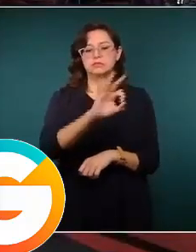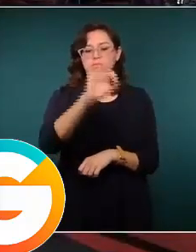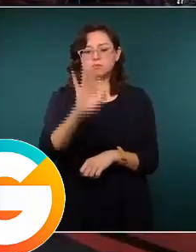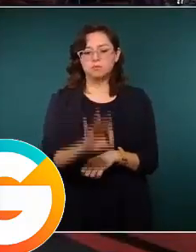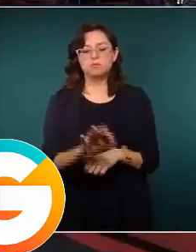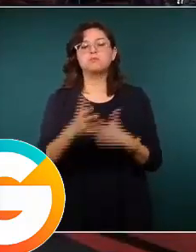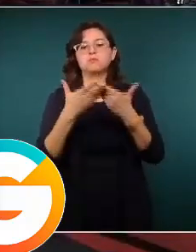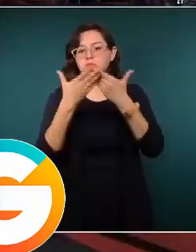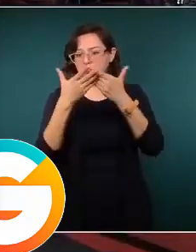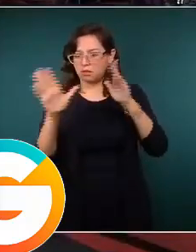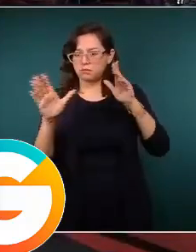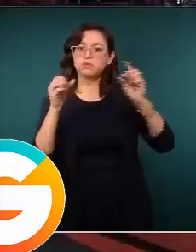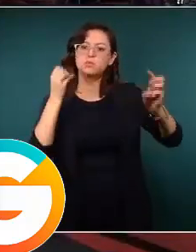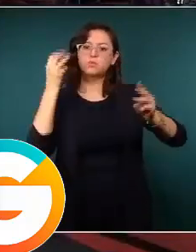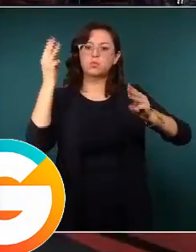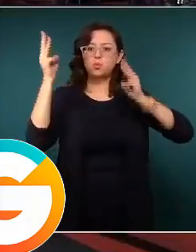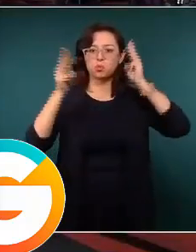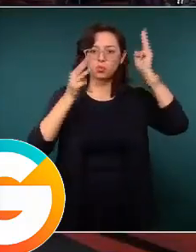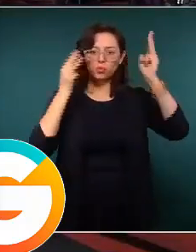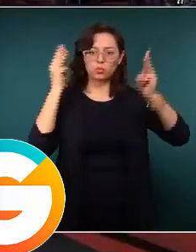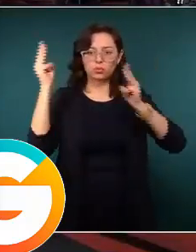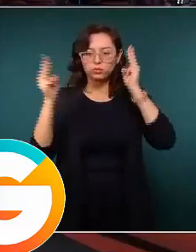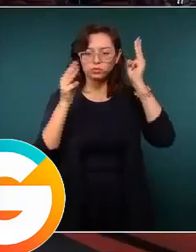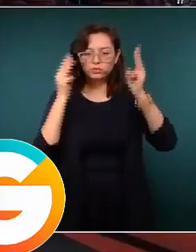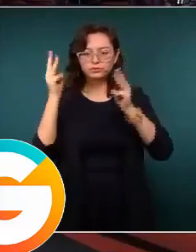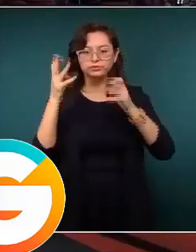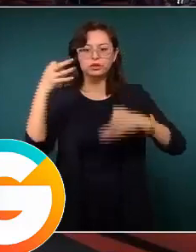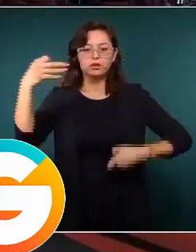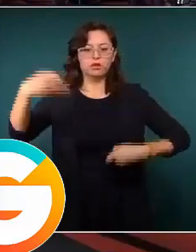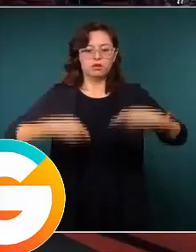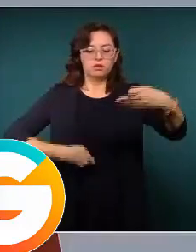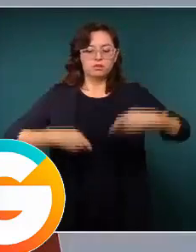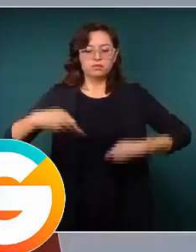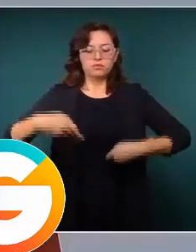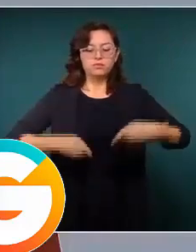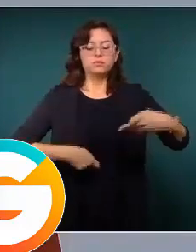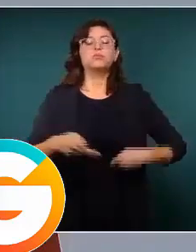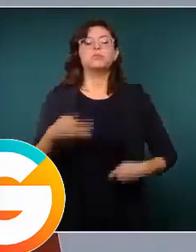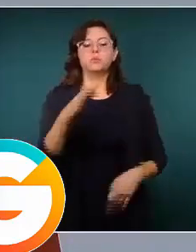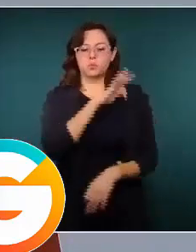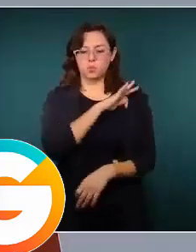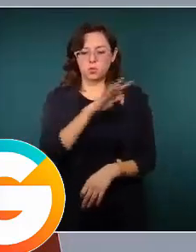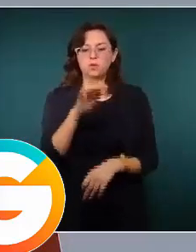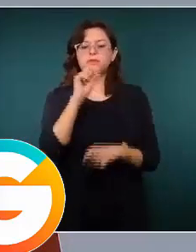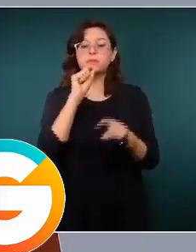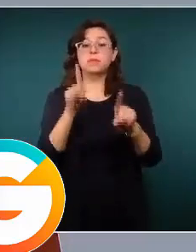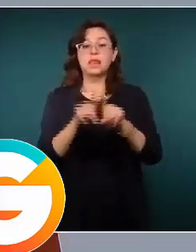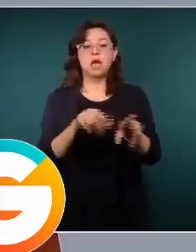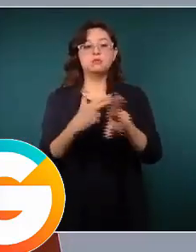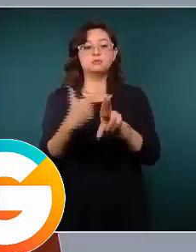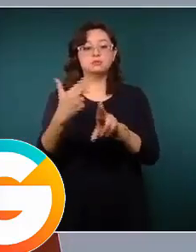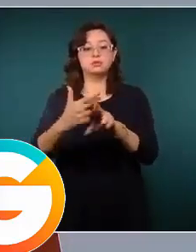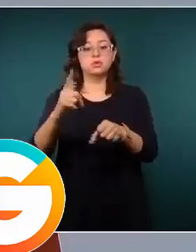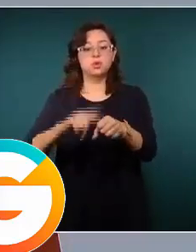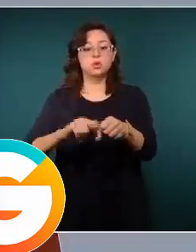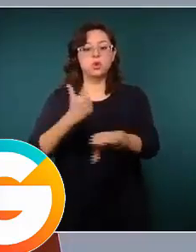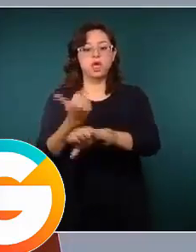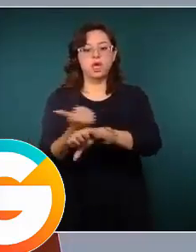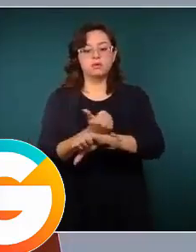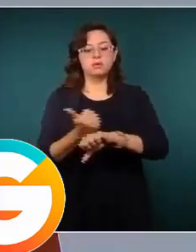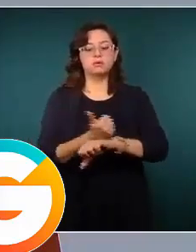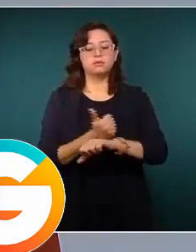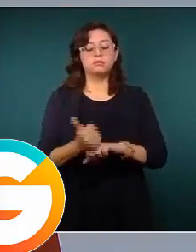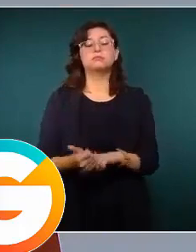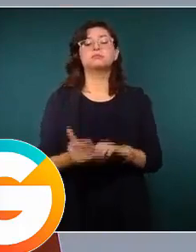como museos, como teatros que podrían también incorporarse en ese momento. Y al pasar a la fase